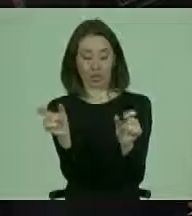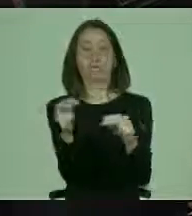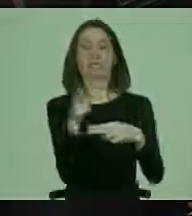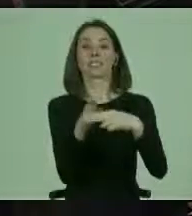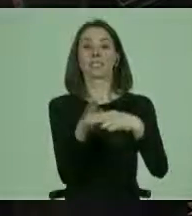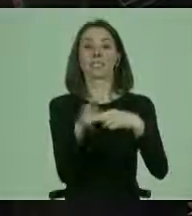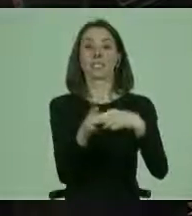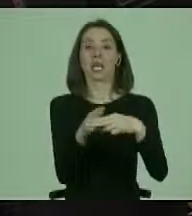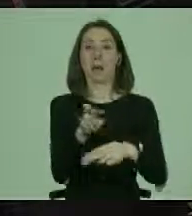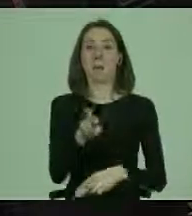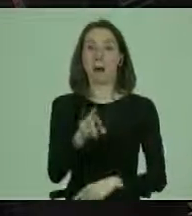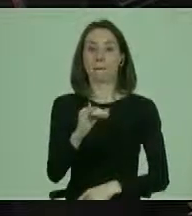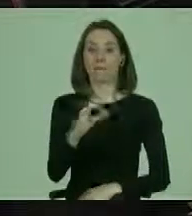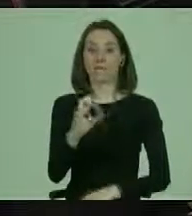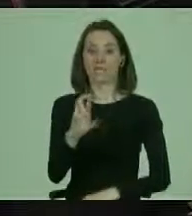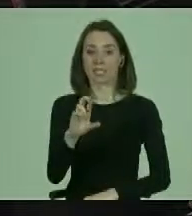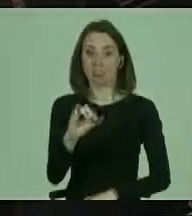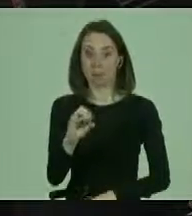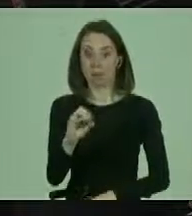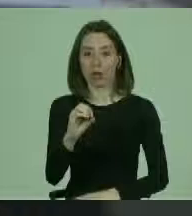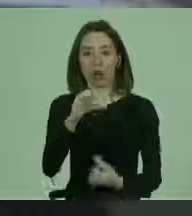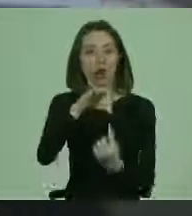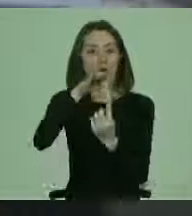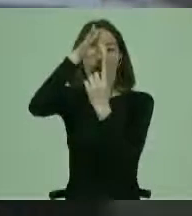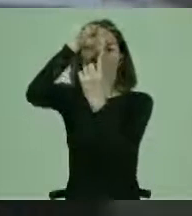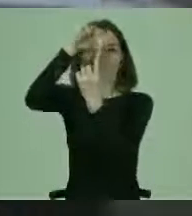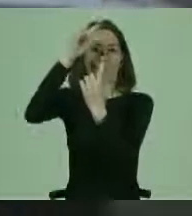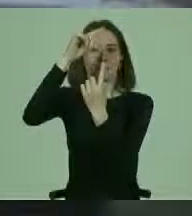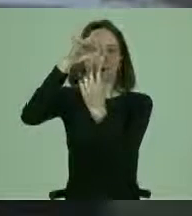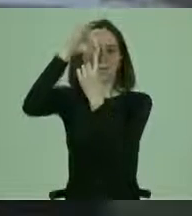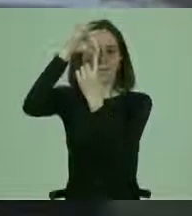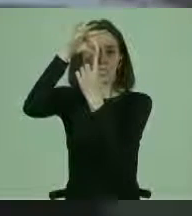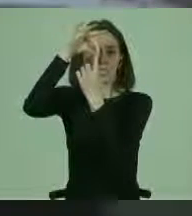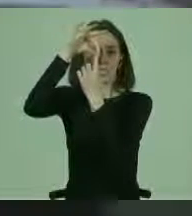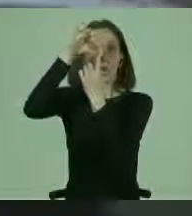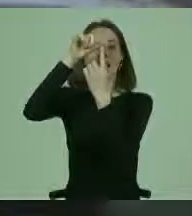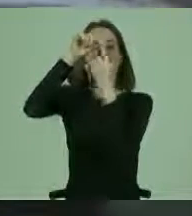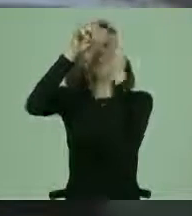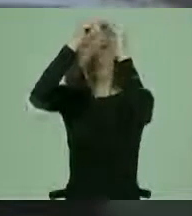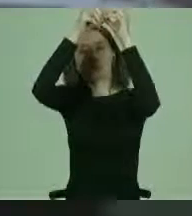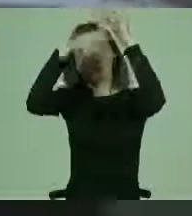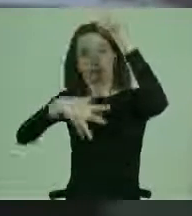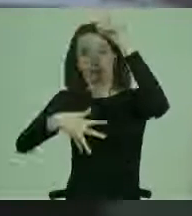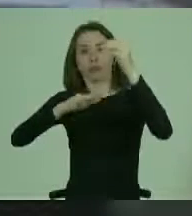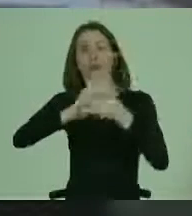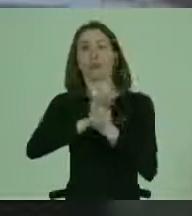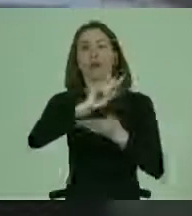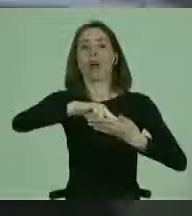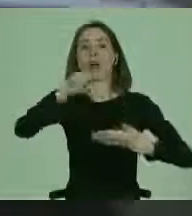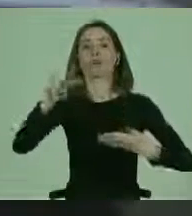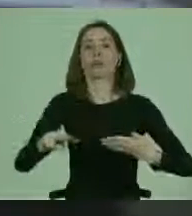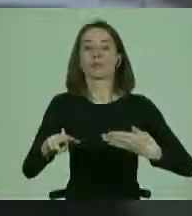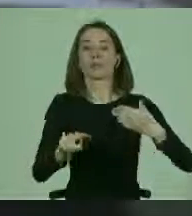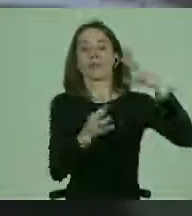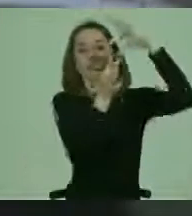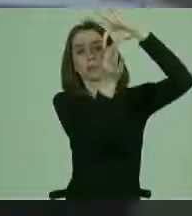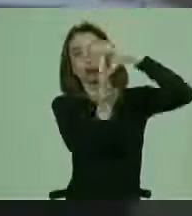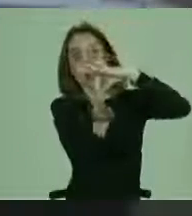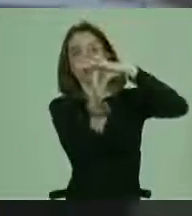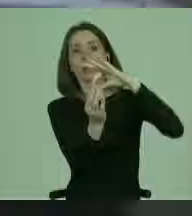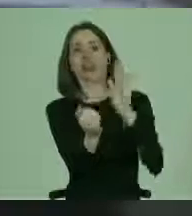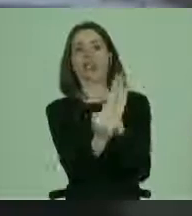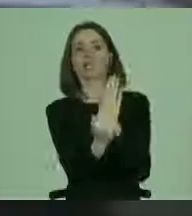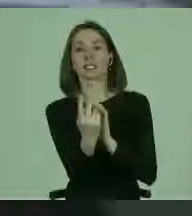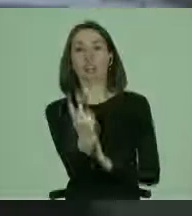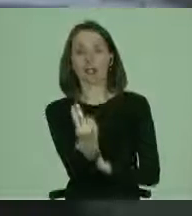denominado el principio central, el eje medular de la Convención y que hace su nexo con el artículo